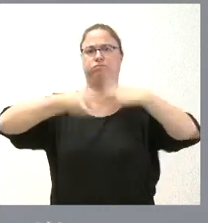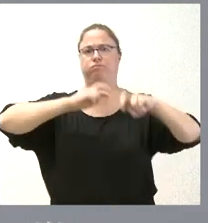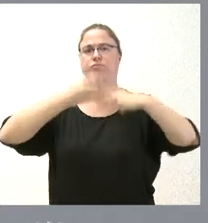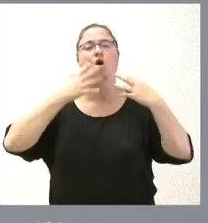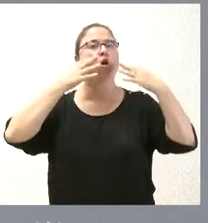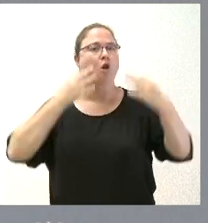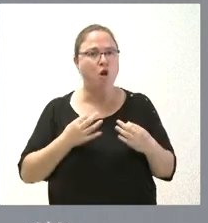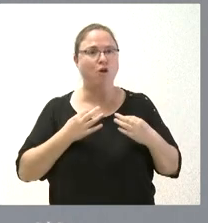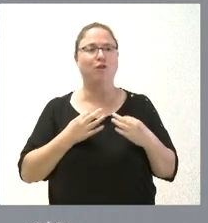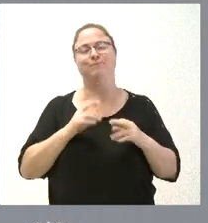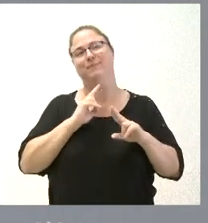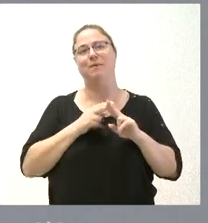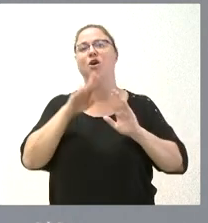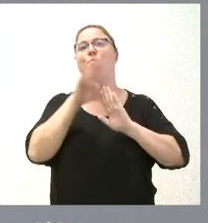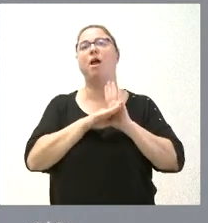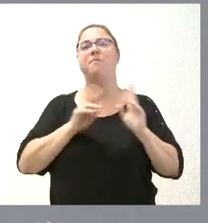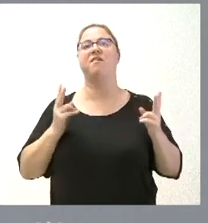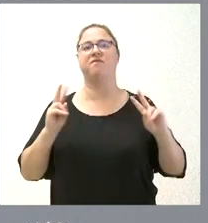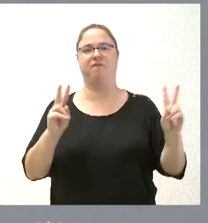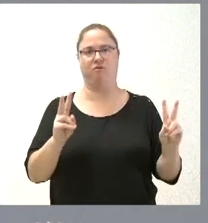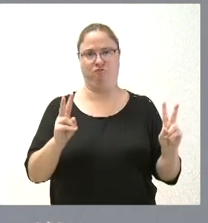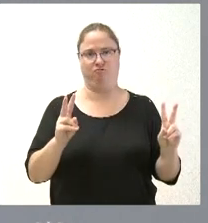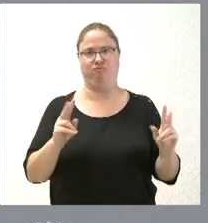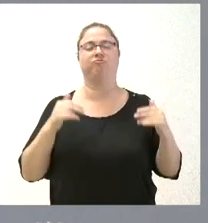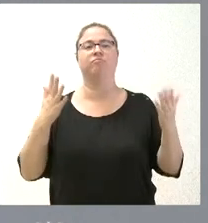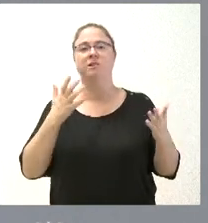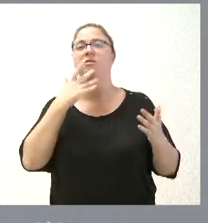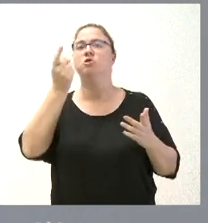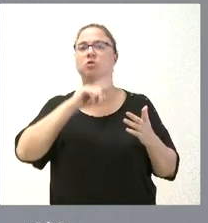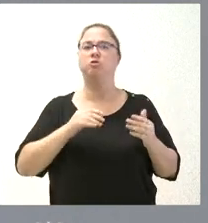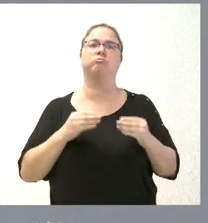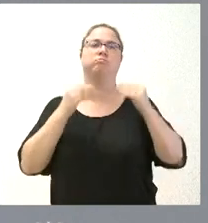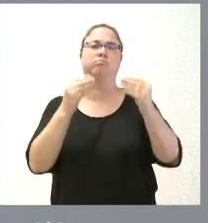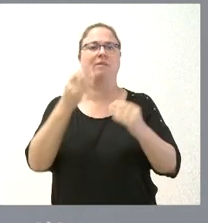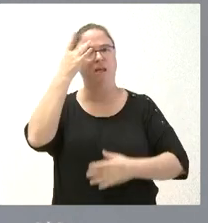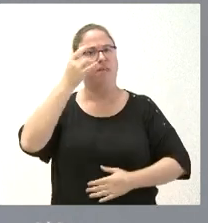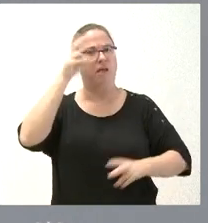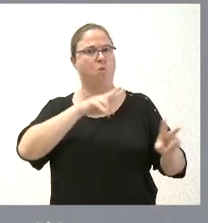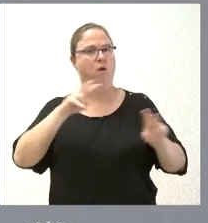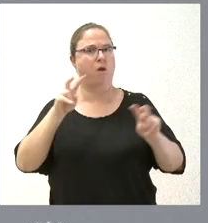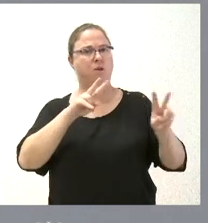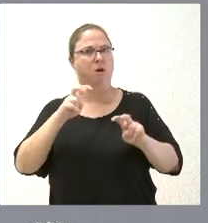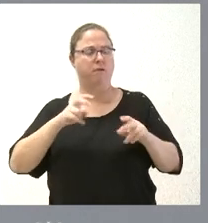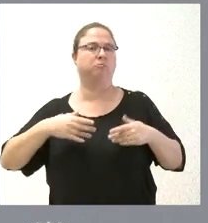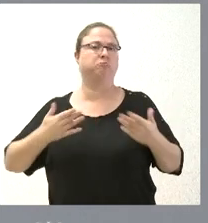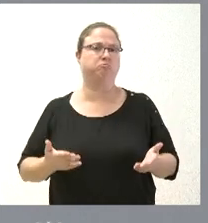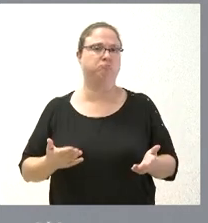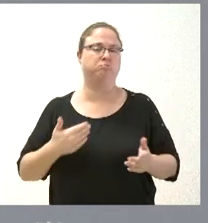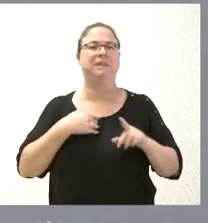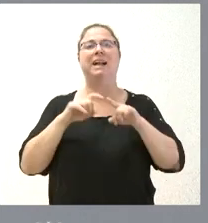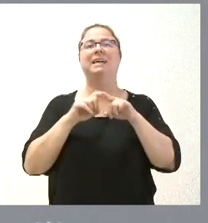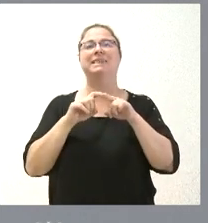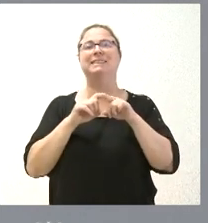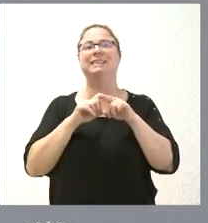programa siempre sigue vivo y estoy convencido que a medida que vayamos implantando nuevas iniciativas pues el tipo